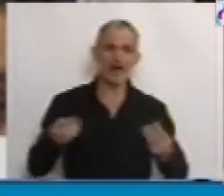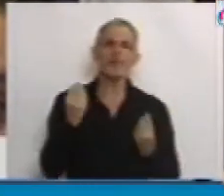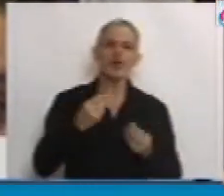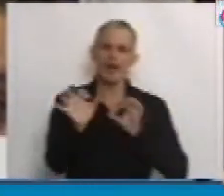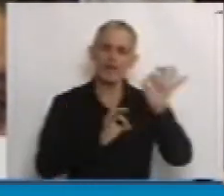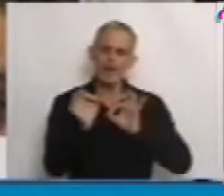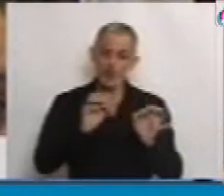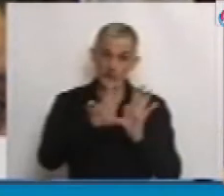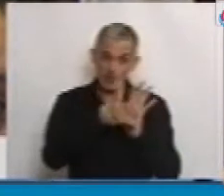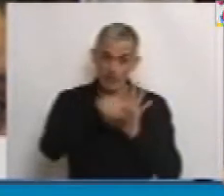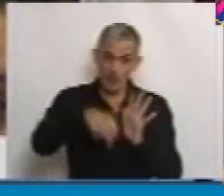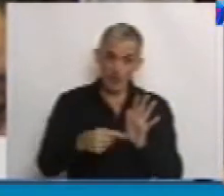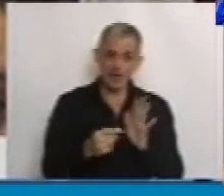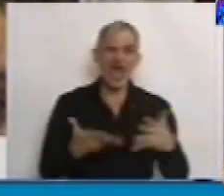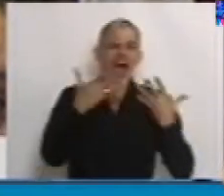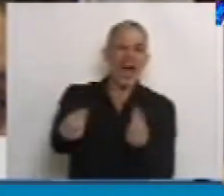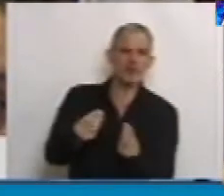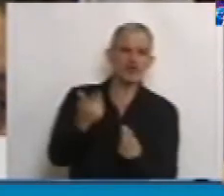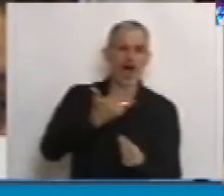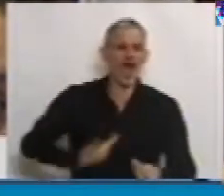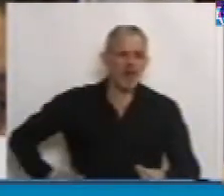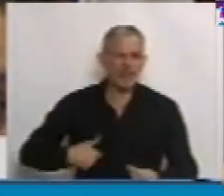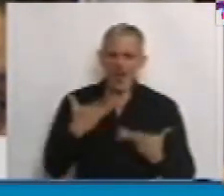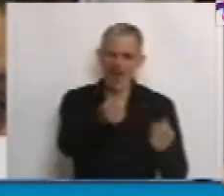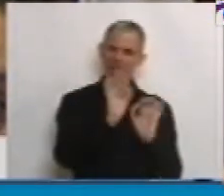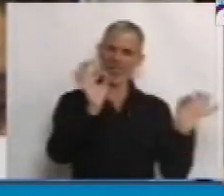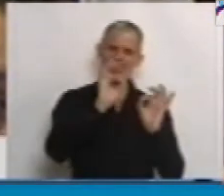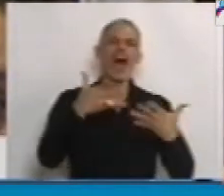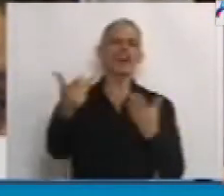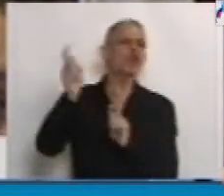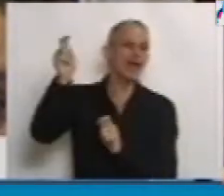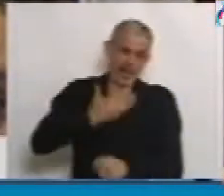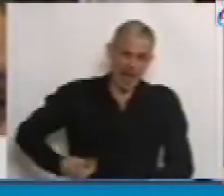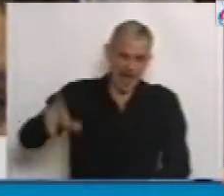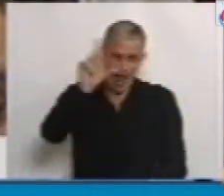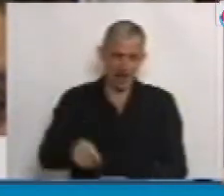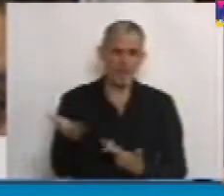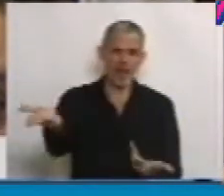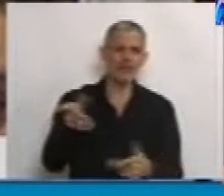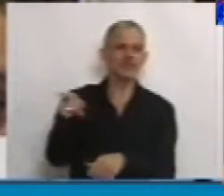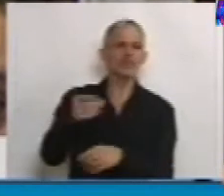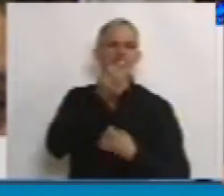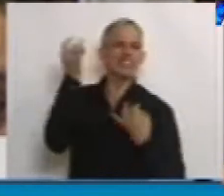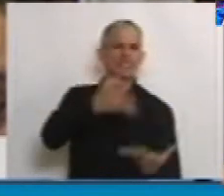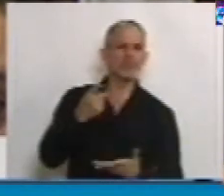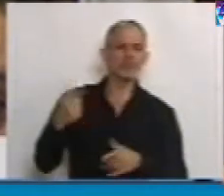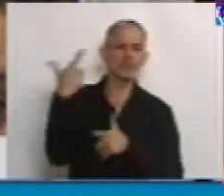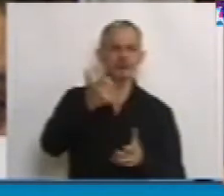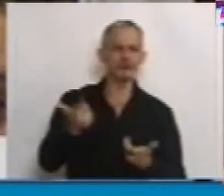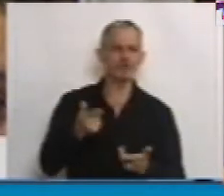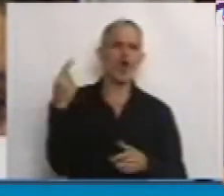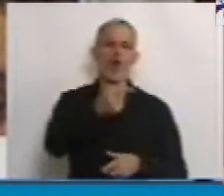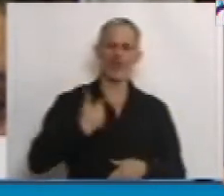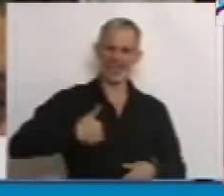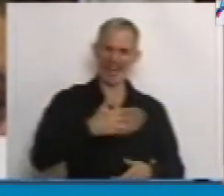proyecto no beneficia a un gobierno sino al país. Son terroristas de la palabra y subrayan las